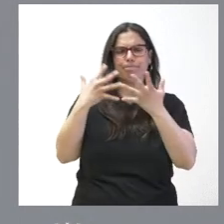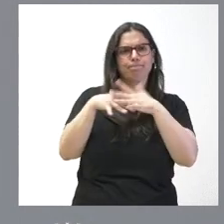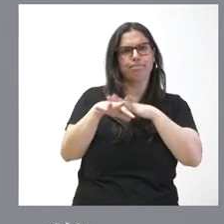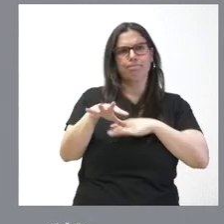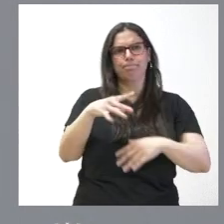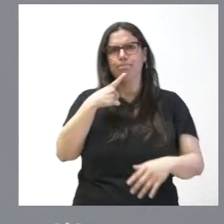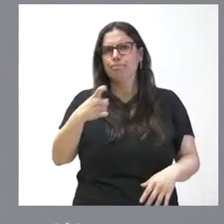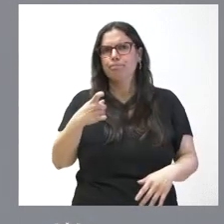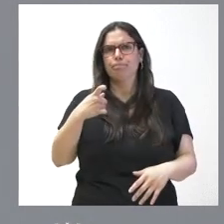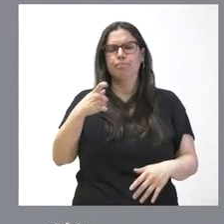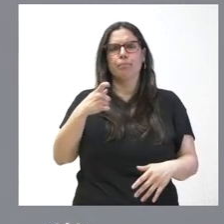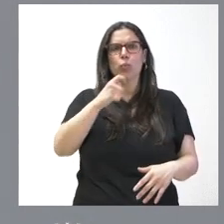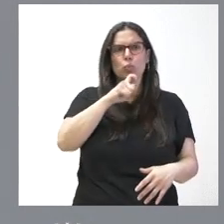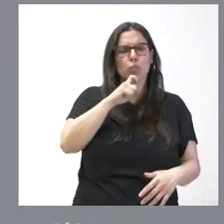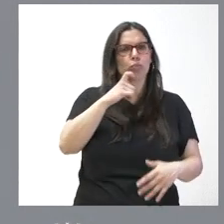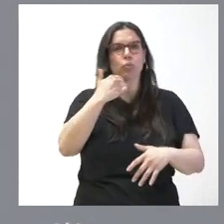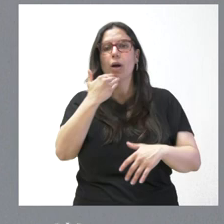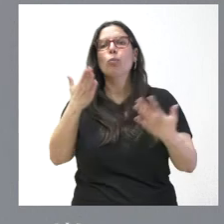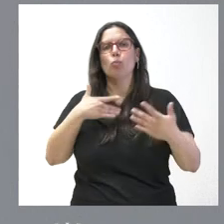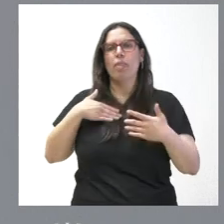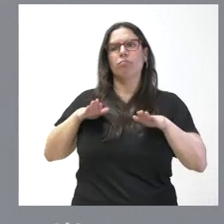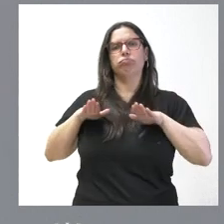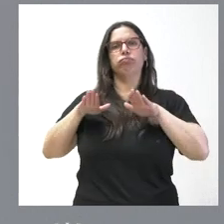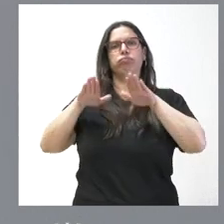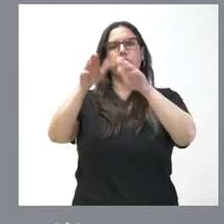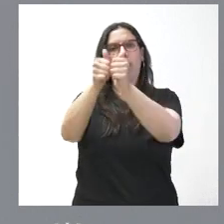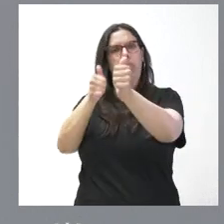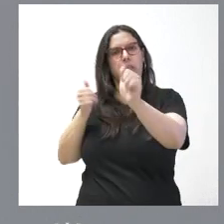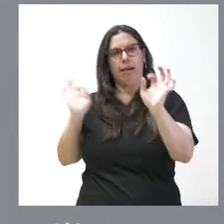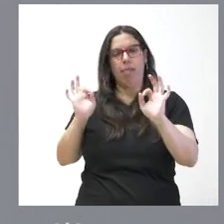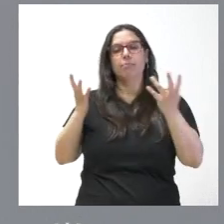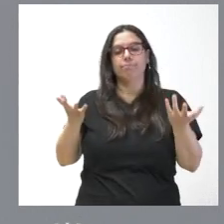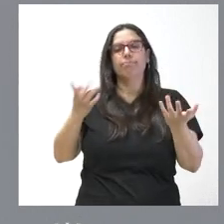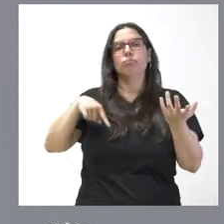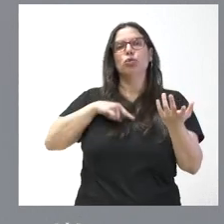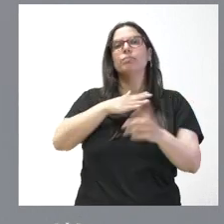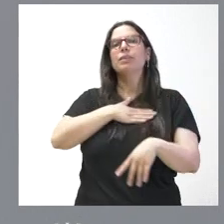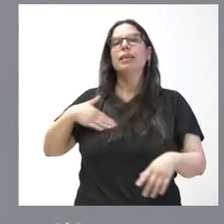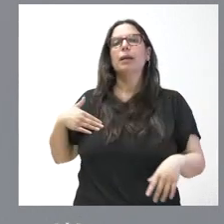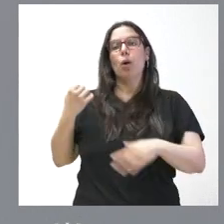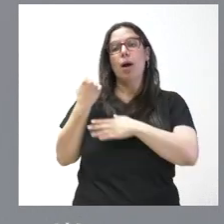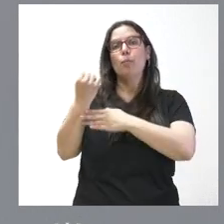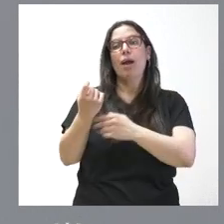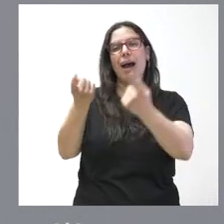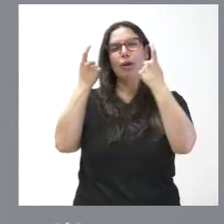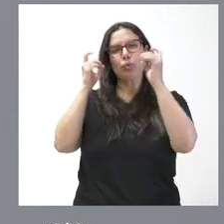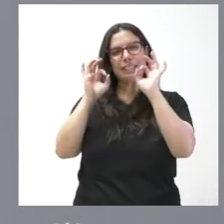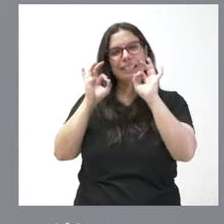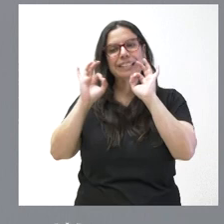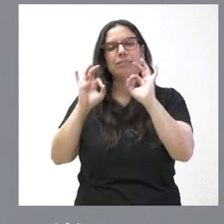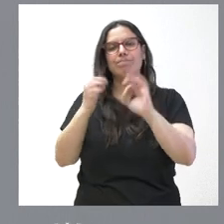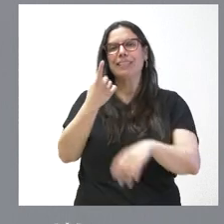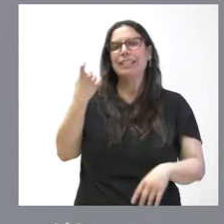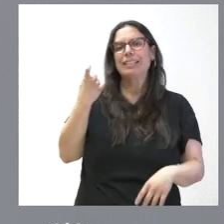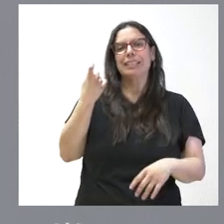puedan acceder al mismo ritmo. Y, por tanto, lo que buscamos es apoyar a aquel alumnado que precise